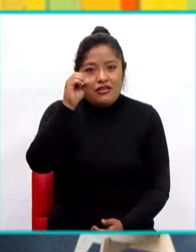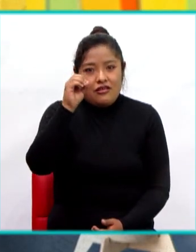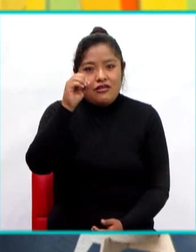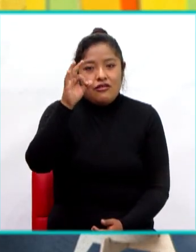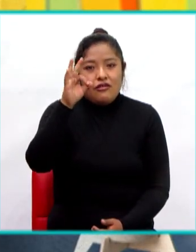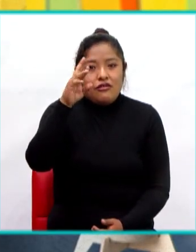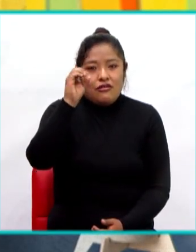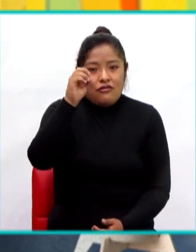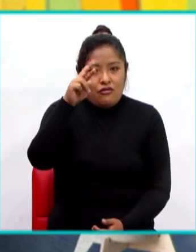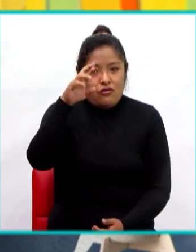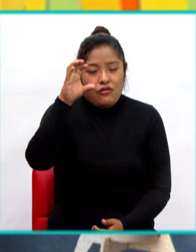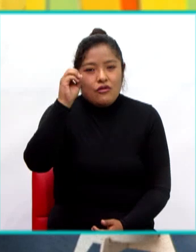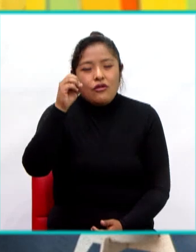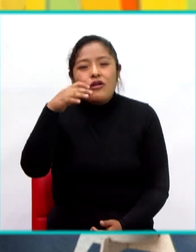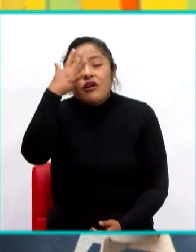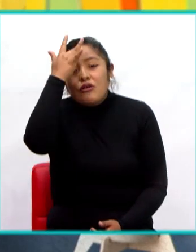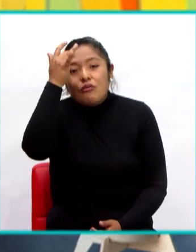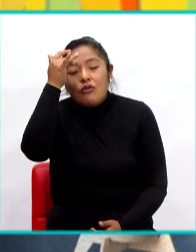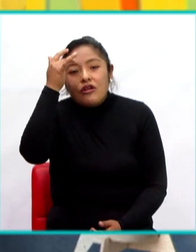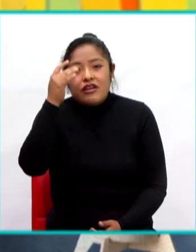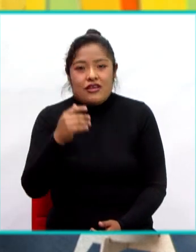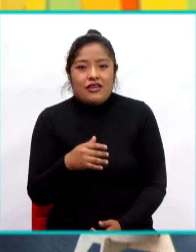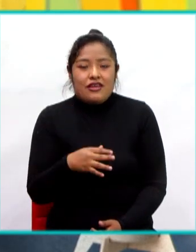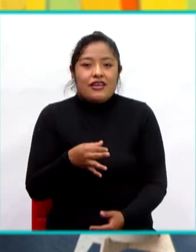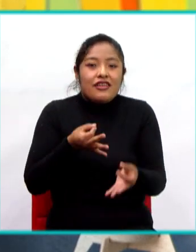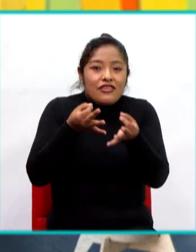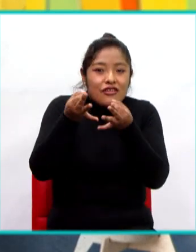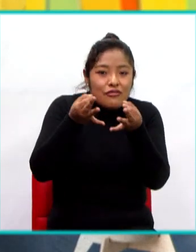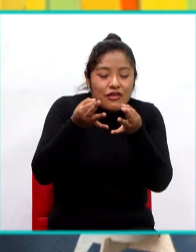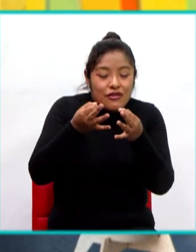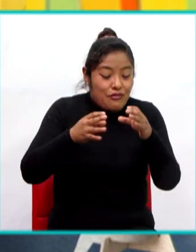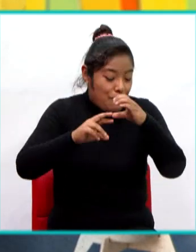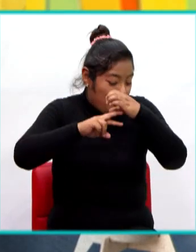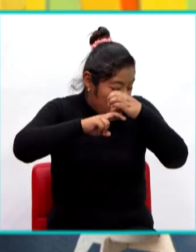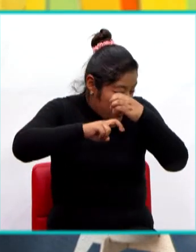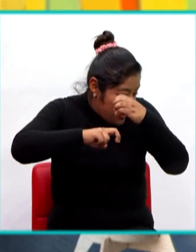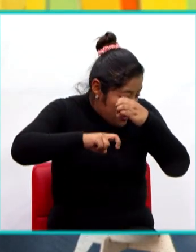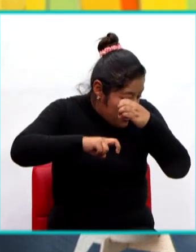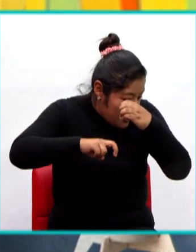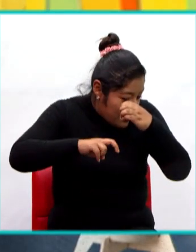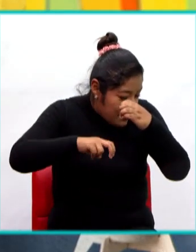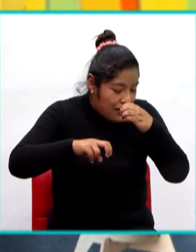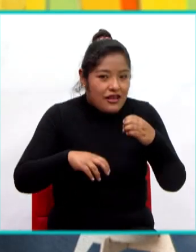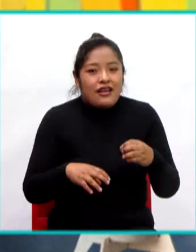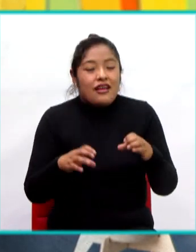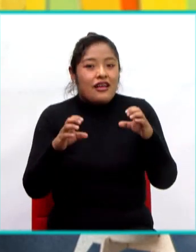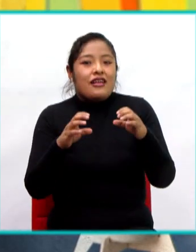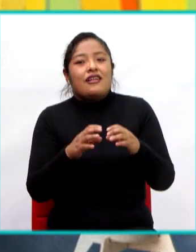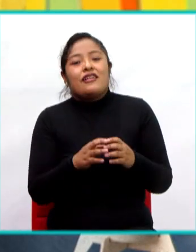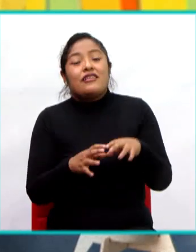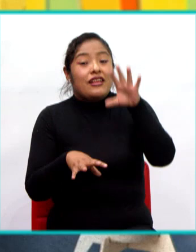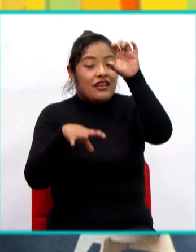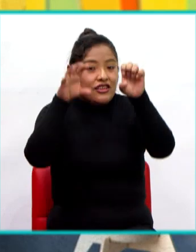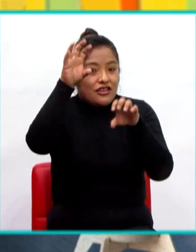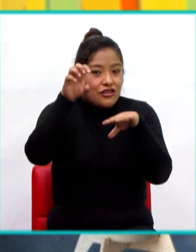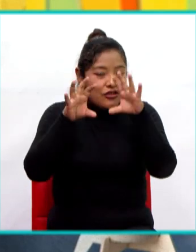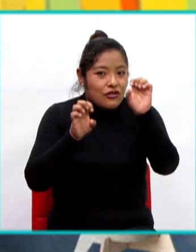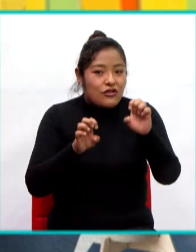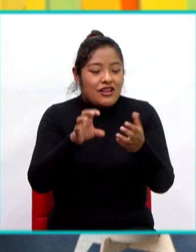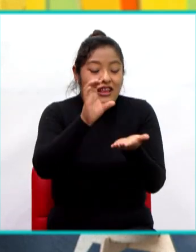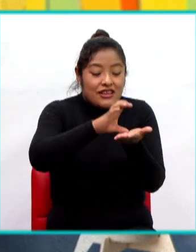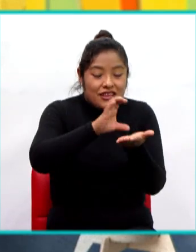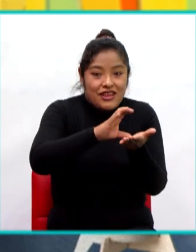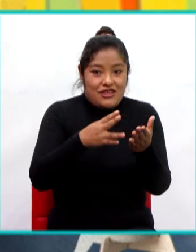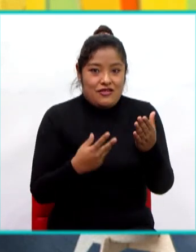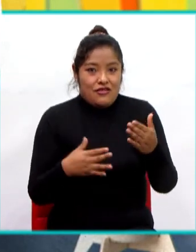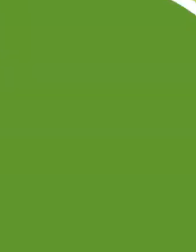esta referencia? Para ver y analizar la estructura celular de la célula animal y de la célula vegetal, que